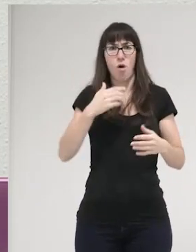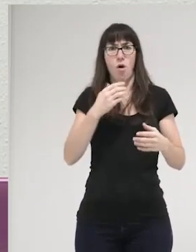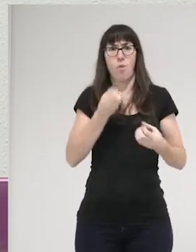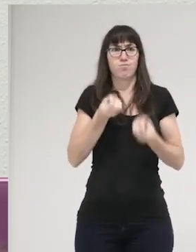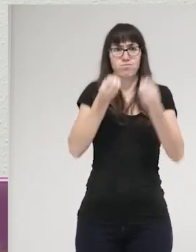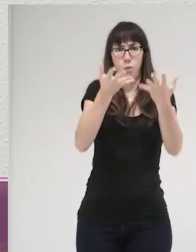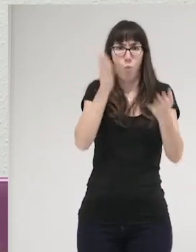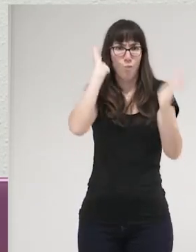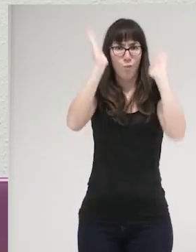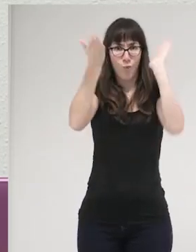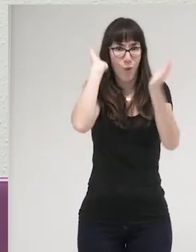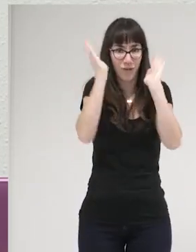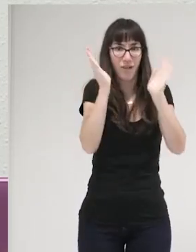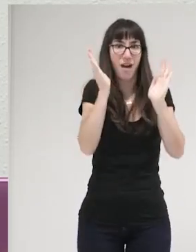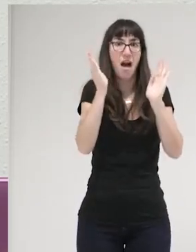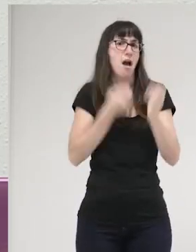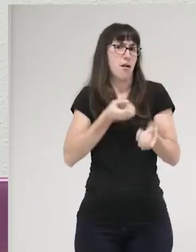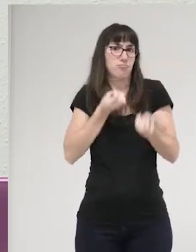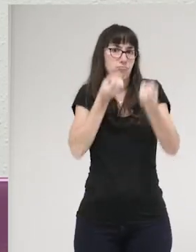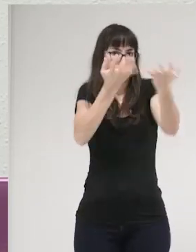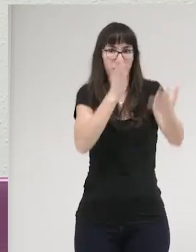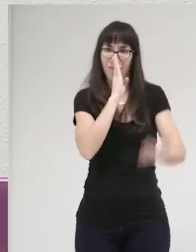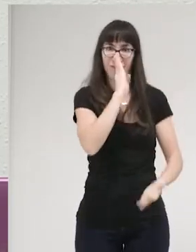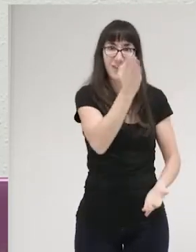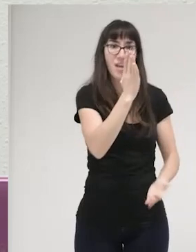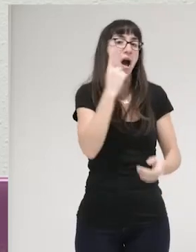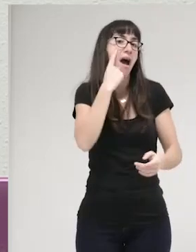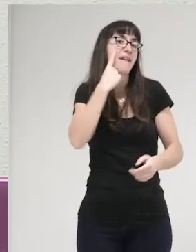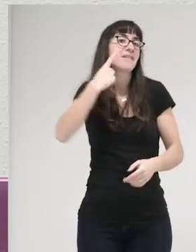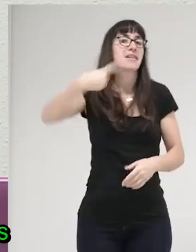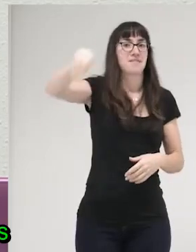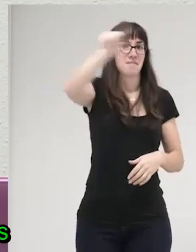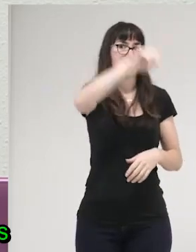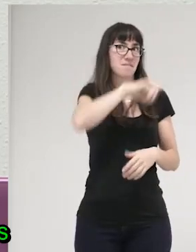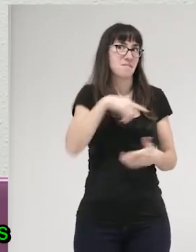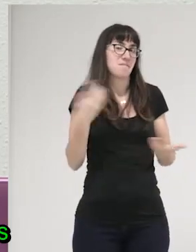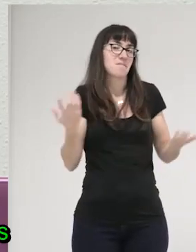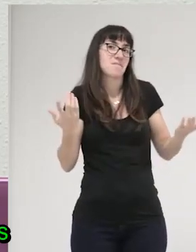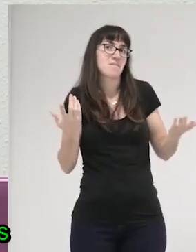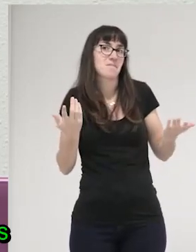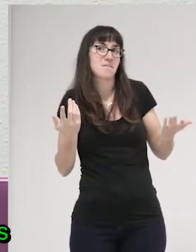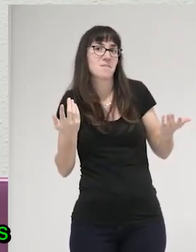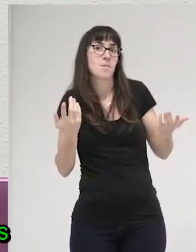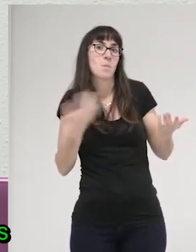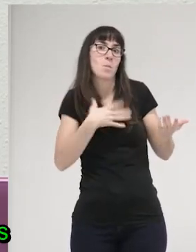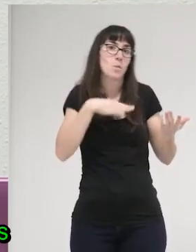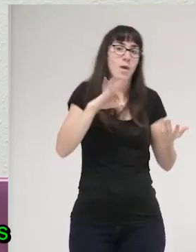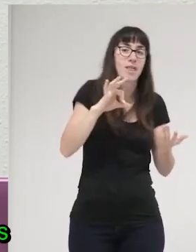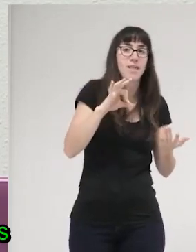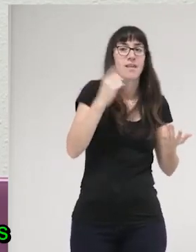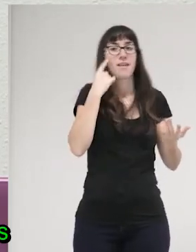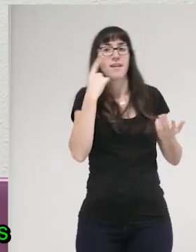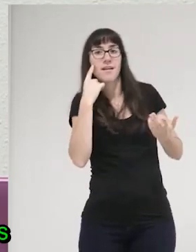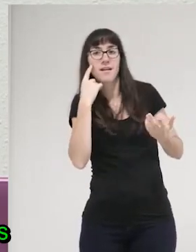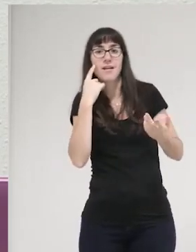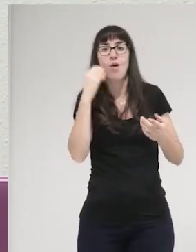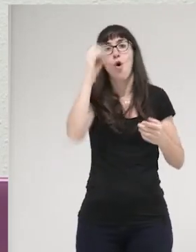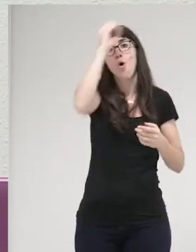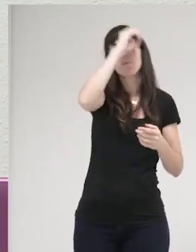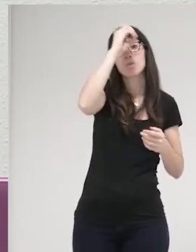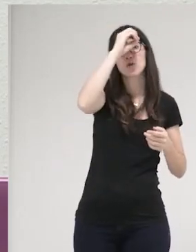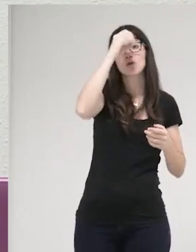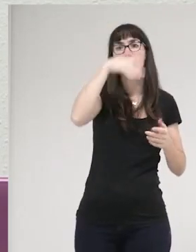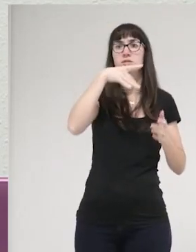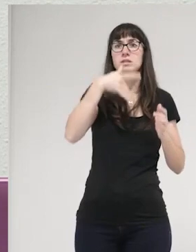explico así a lo bruto y entiendo que vamos a ver si conseguimos que los posicionamientos no sean ataques,